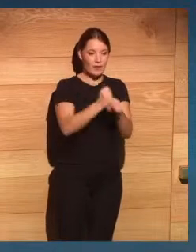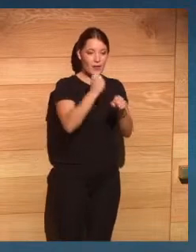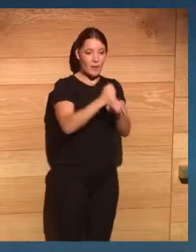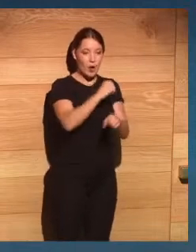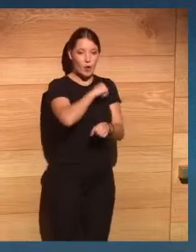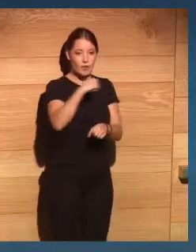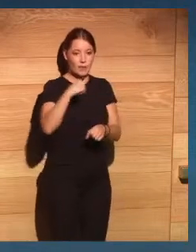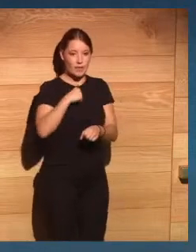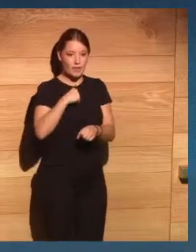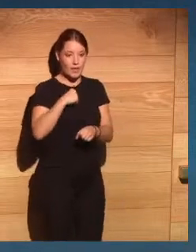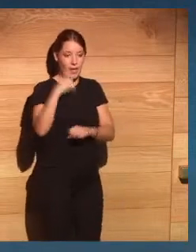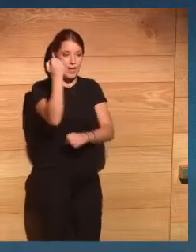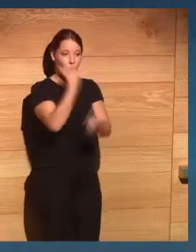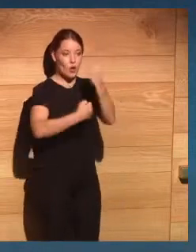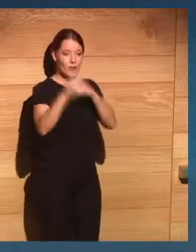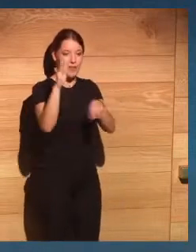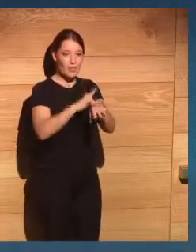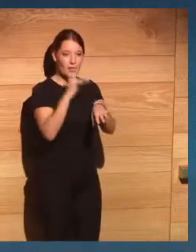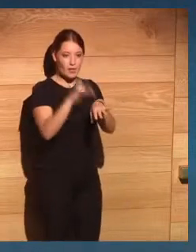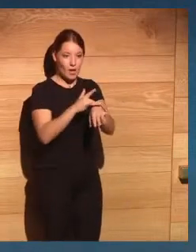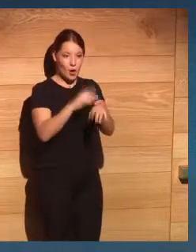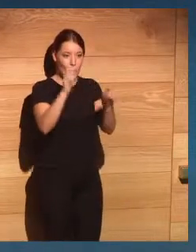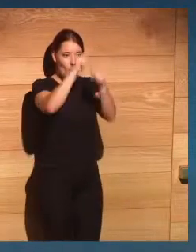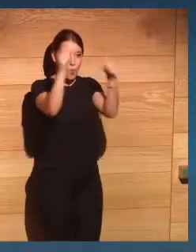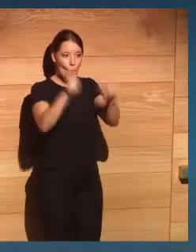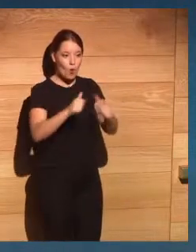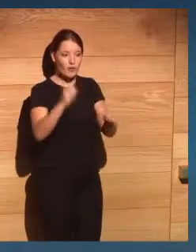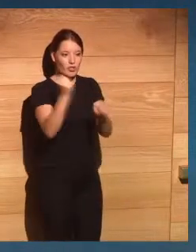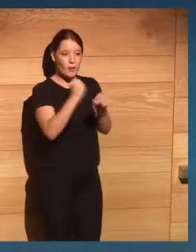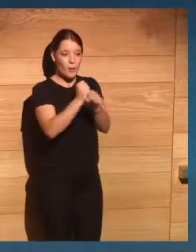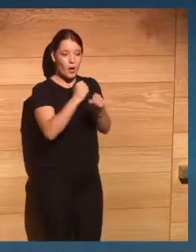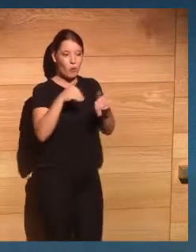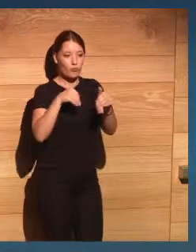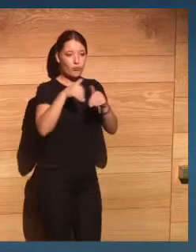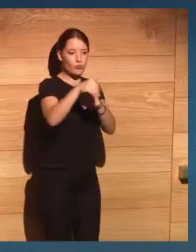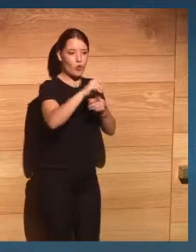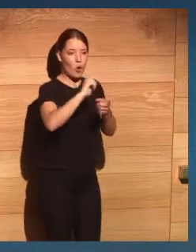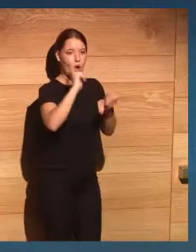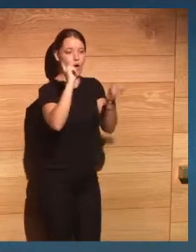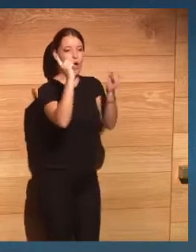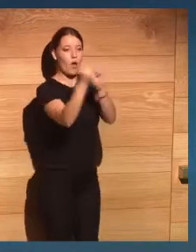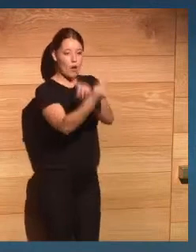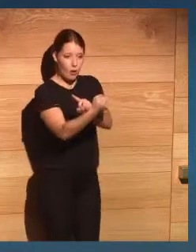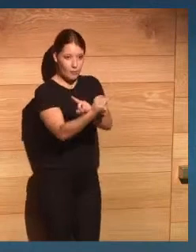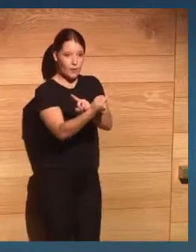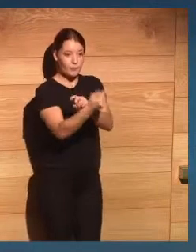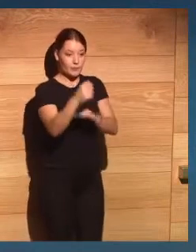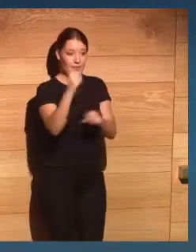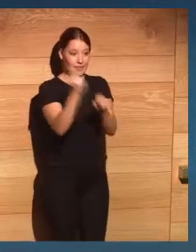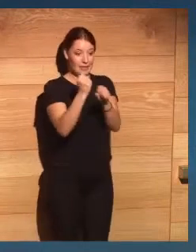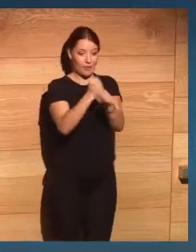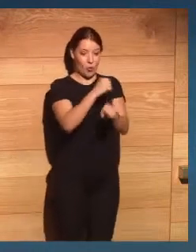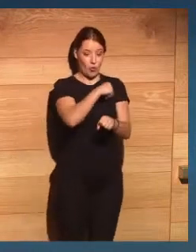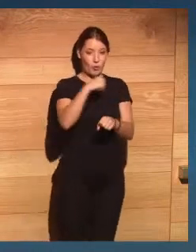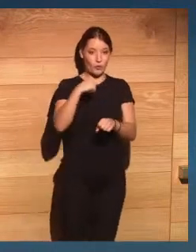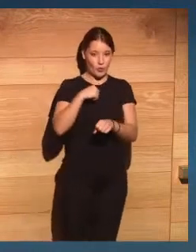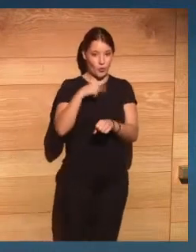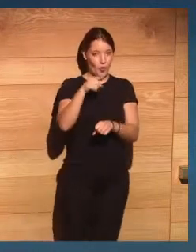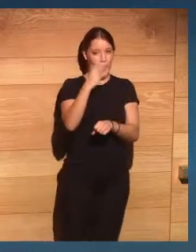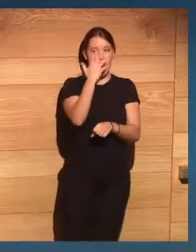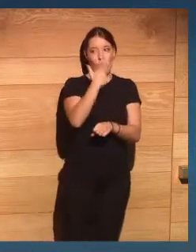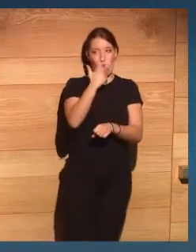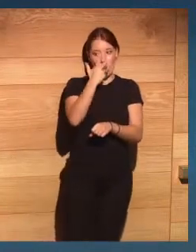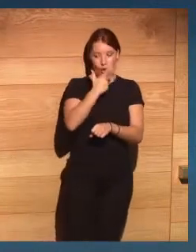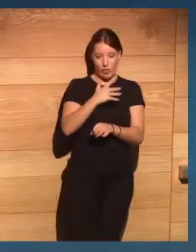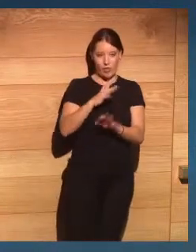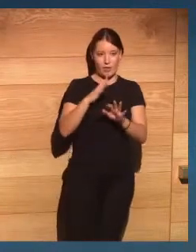hacia un nuevo modelo de trabajo como hemos hablado y el espacio que debe ocupar también obviamente el trabajo autónomo que conoce perfectamente